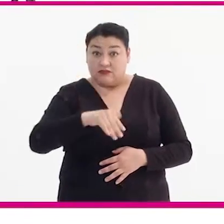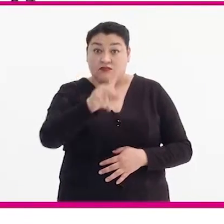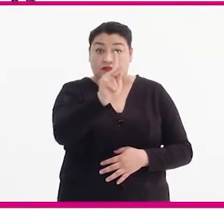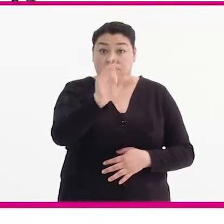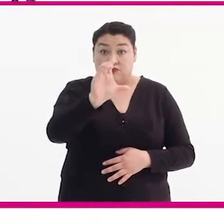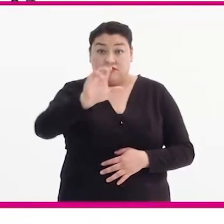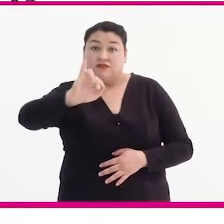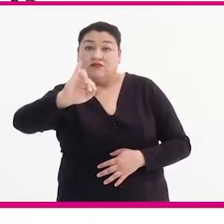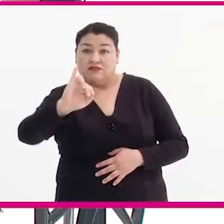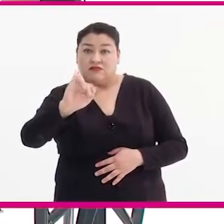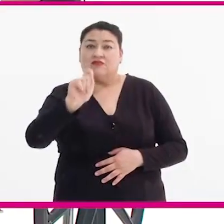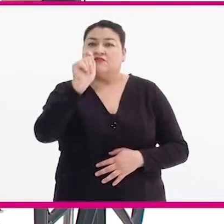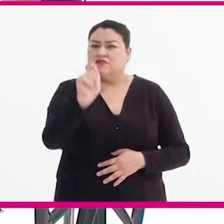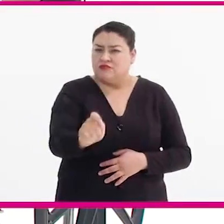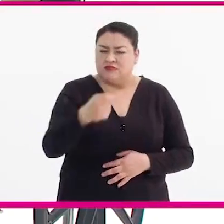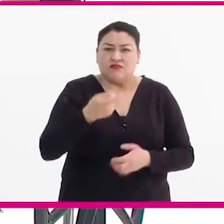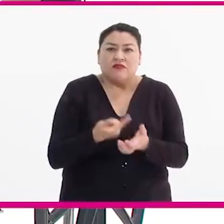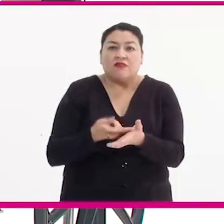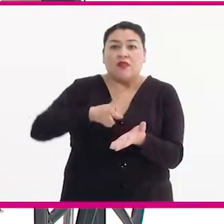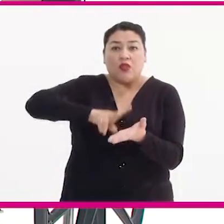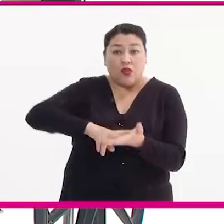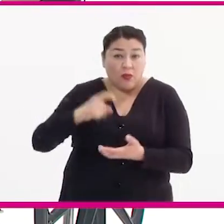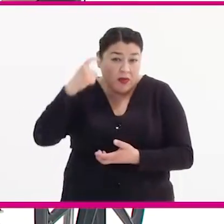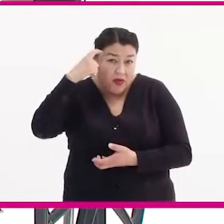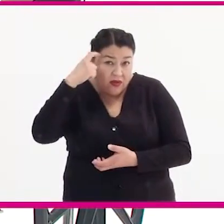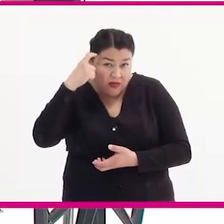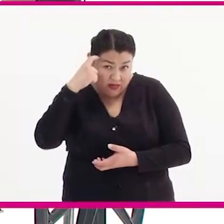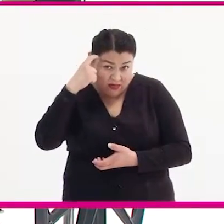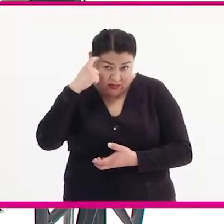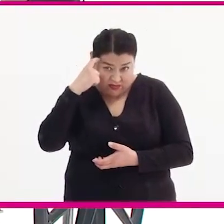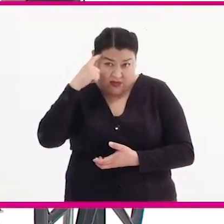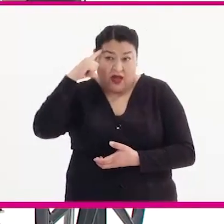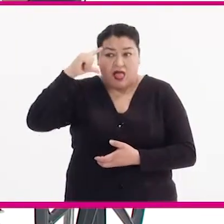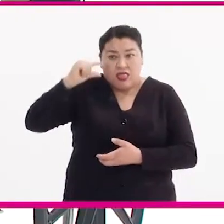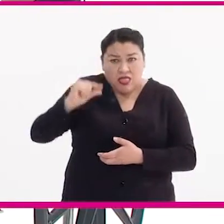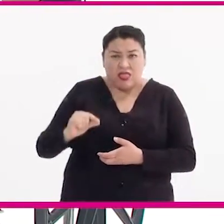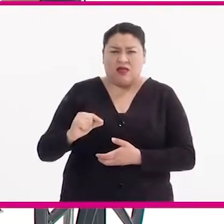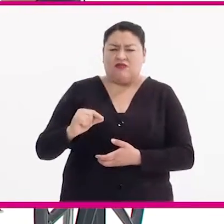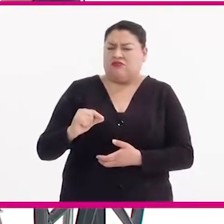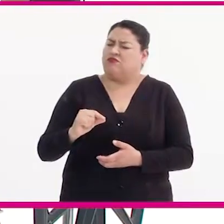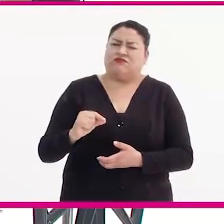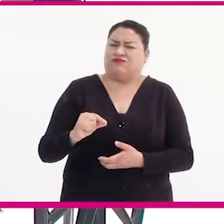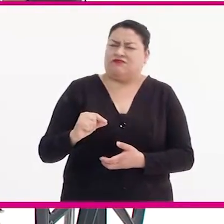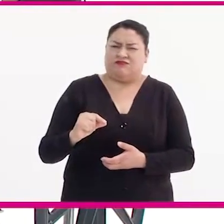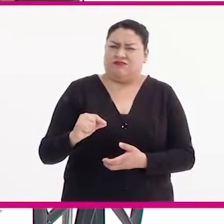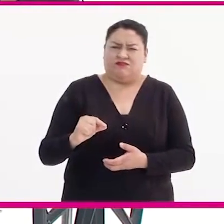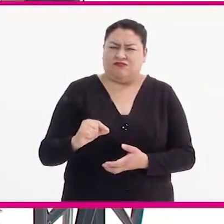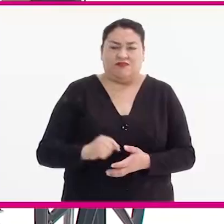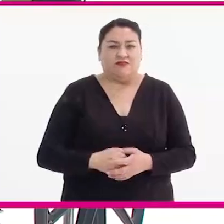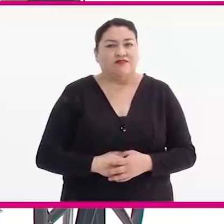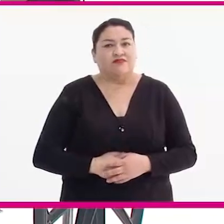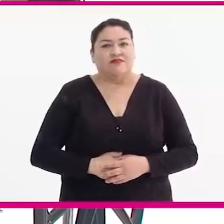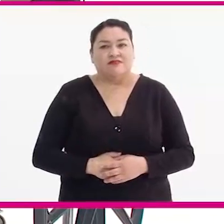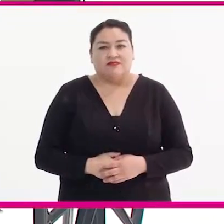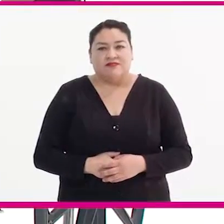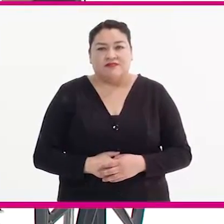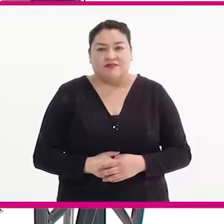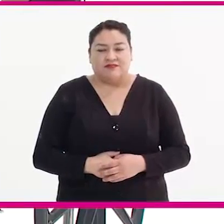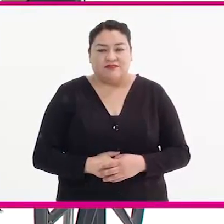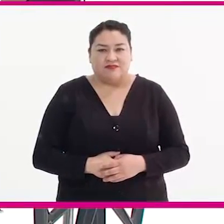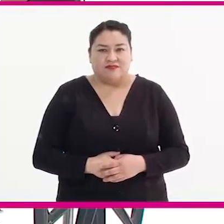parálisis cerebral no va acompañada con la discapacidad intelectual.